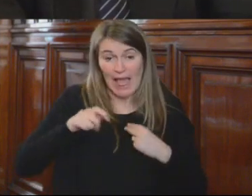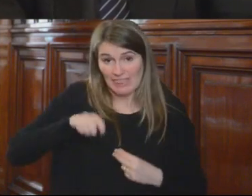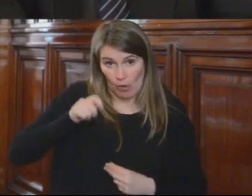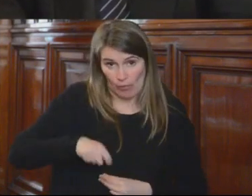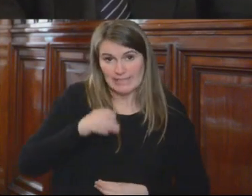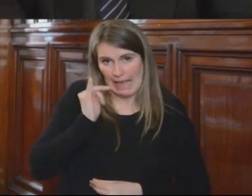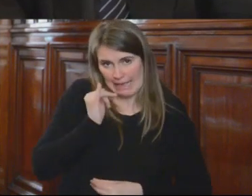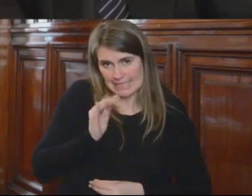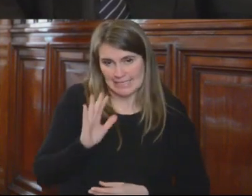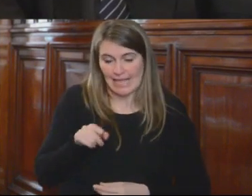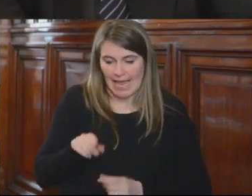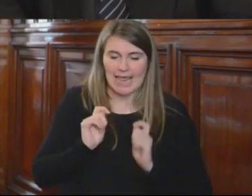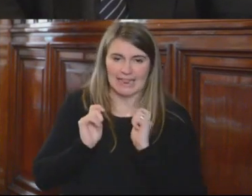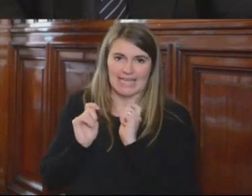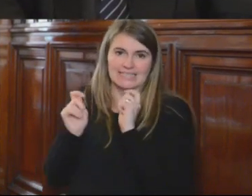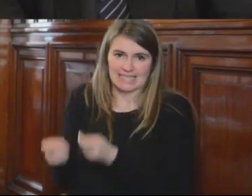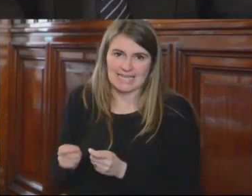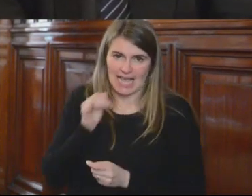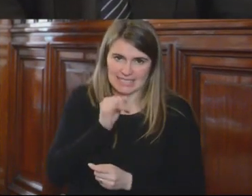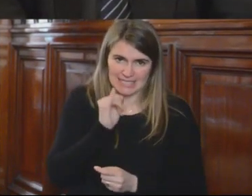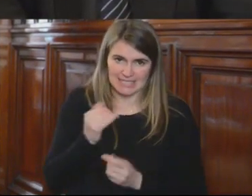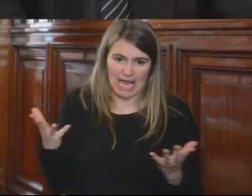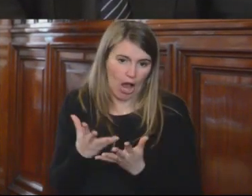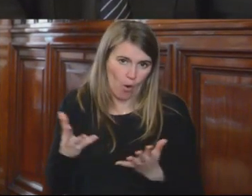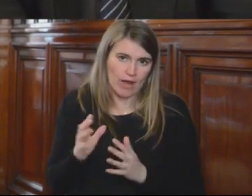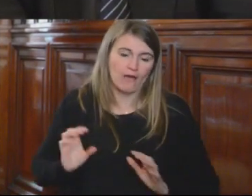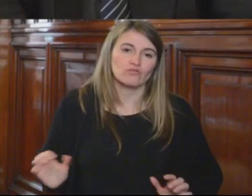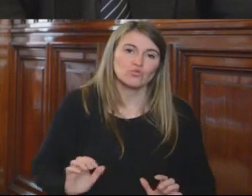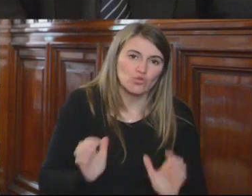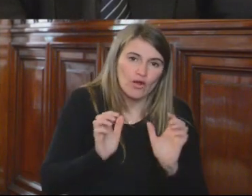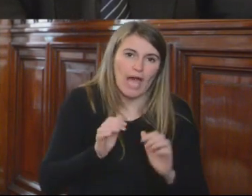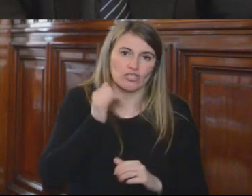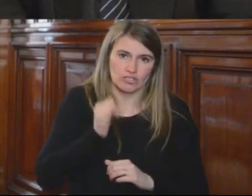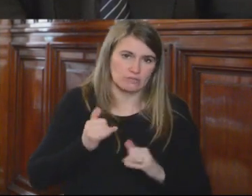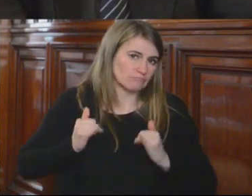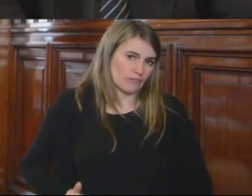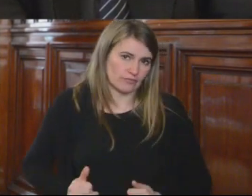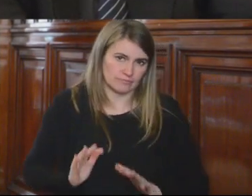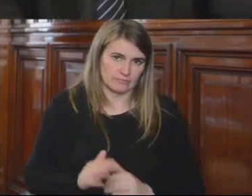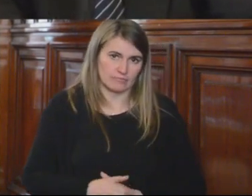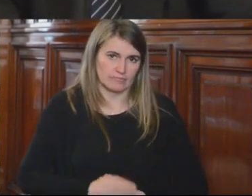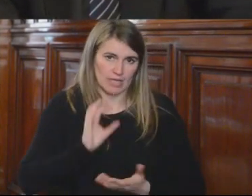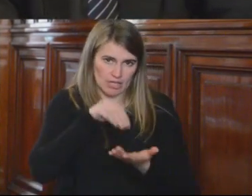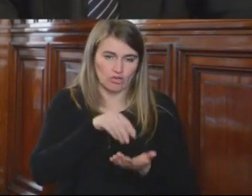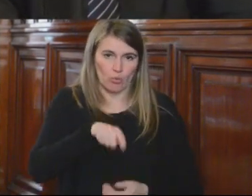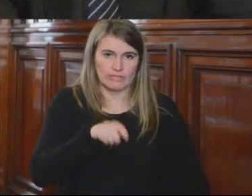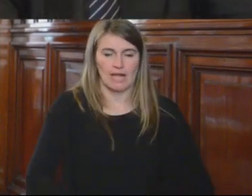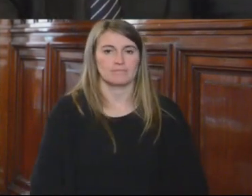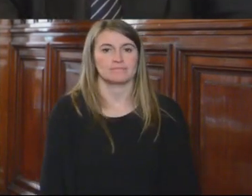son los designados actualmente como funcionarios en el órgano judicial. Muchas gracias.